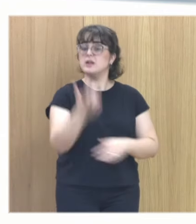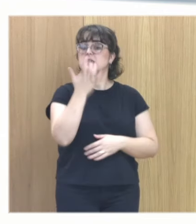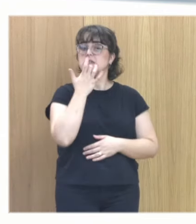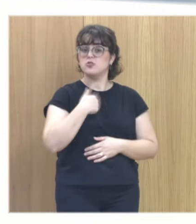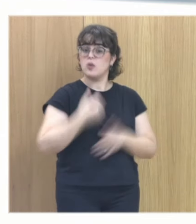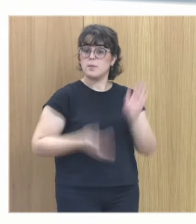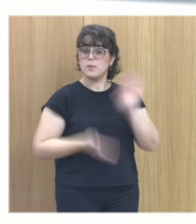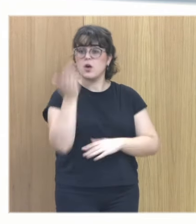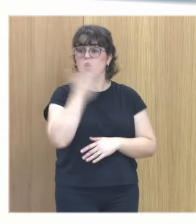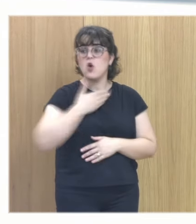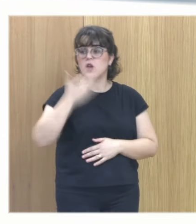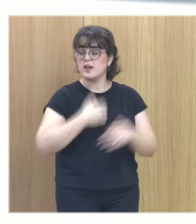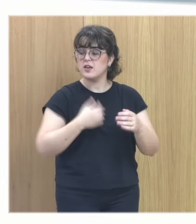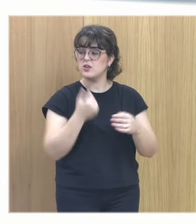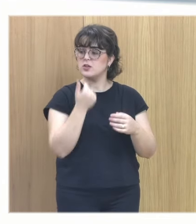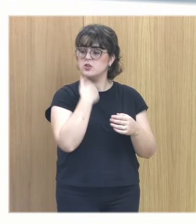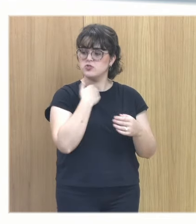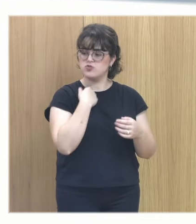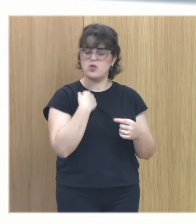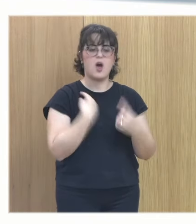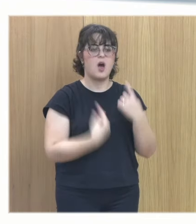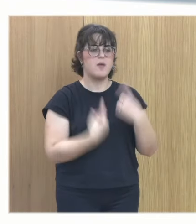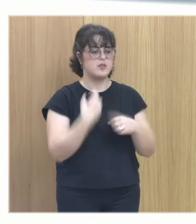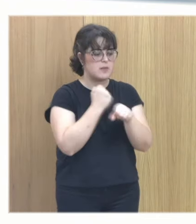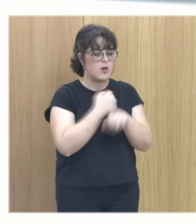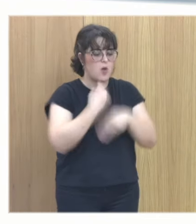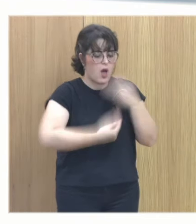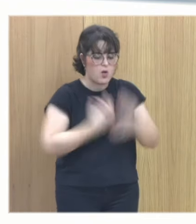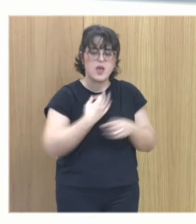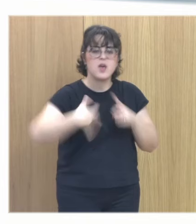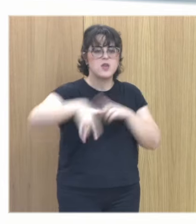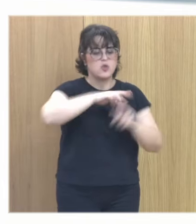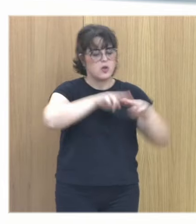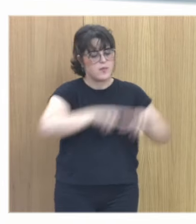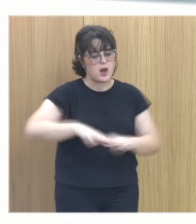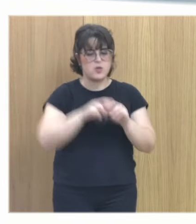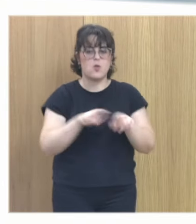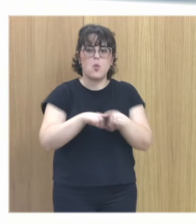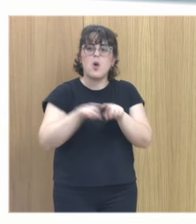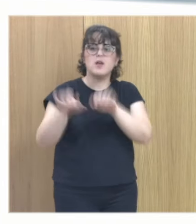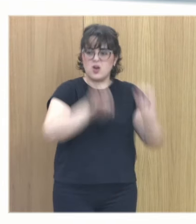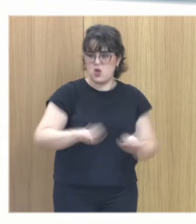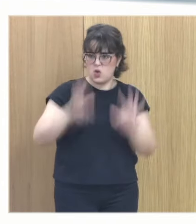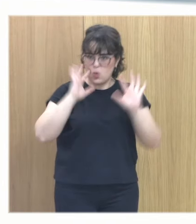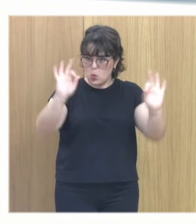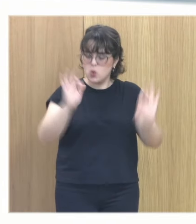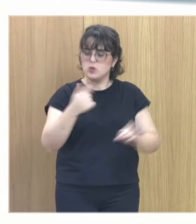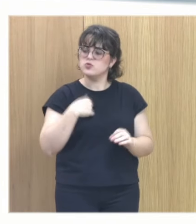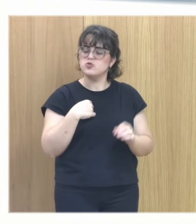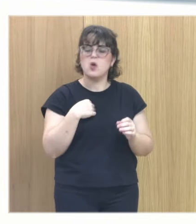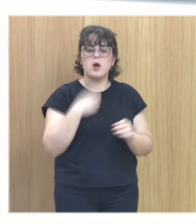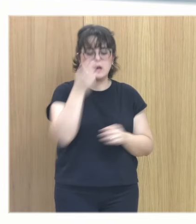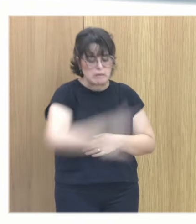a un cole yo siempre digo yo hago uno de los trabajos que me toca es hacer evaluación de entornos como entornos seguros y protectores entonces voy a entornos donde